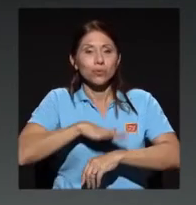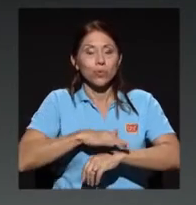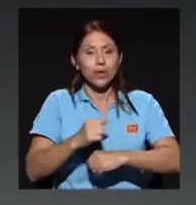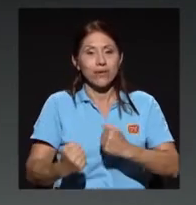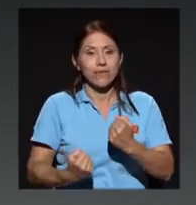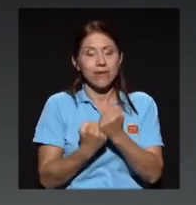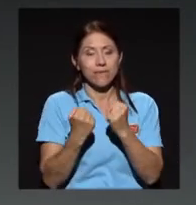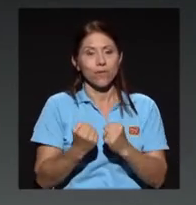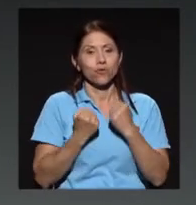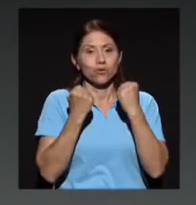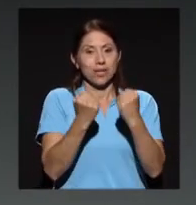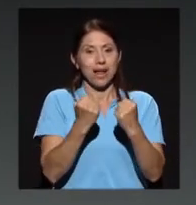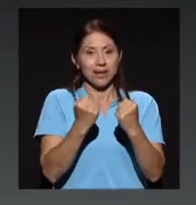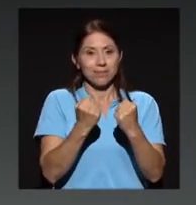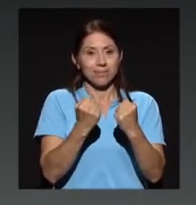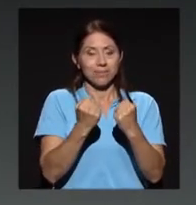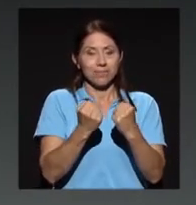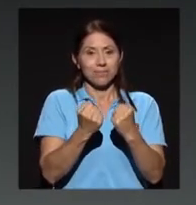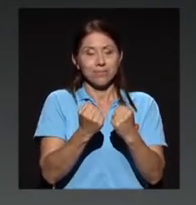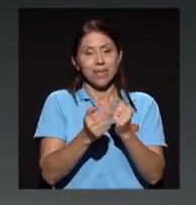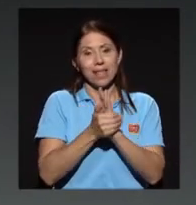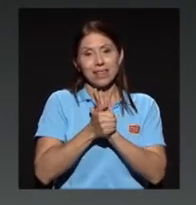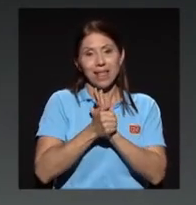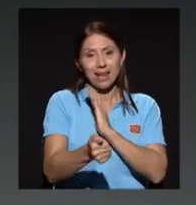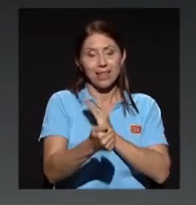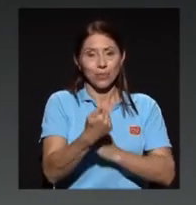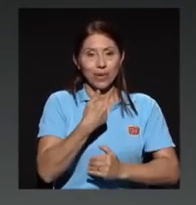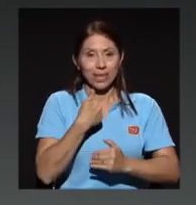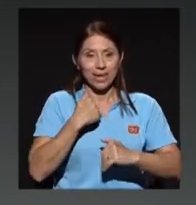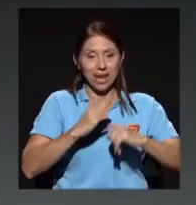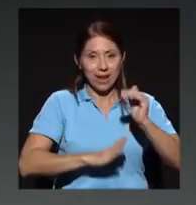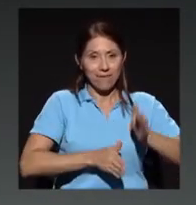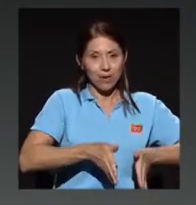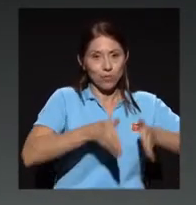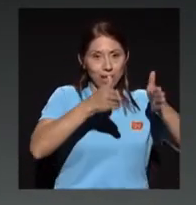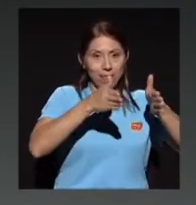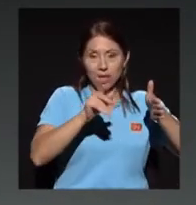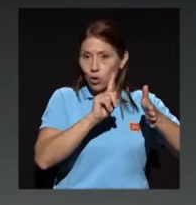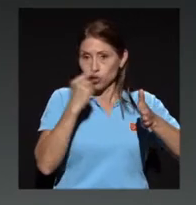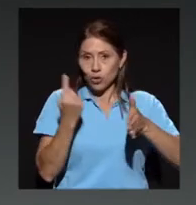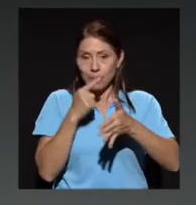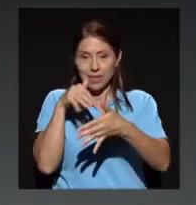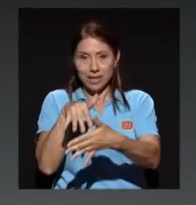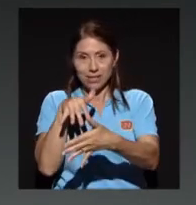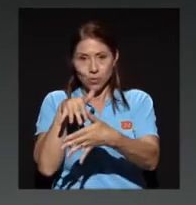que la facultad tenía, no solo la escuela, porque